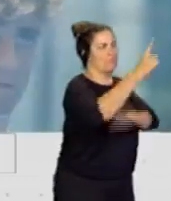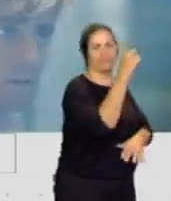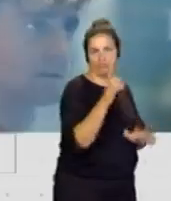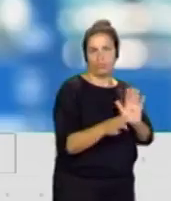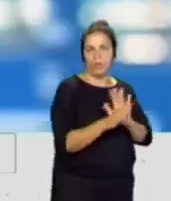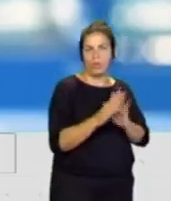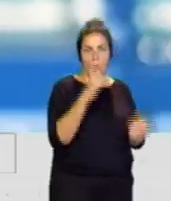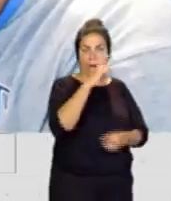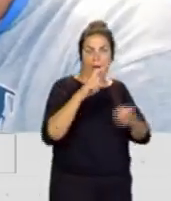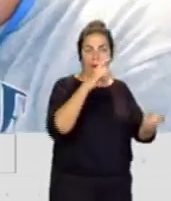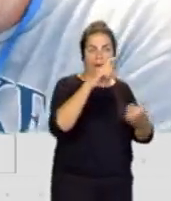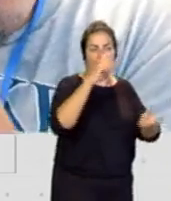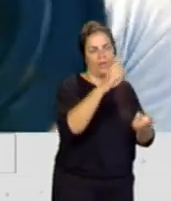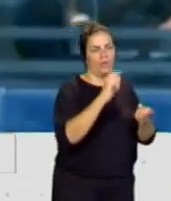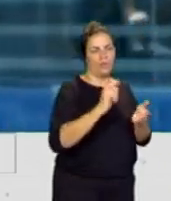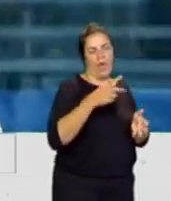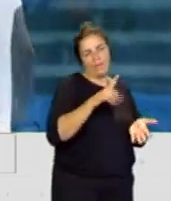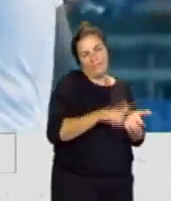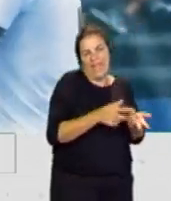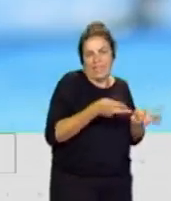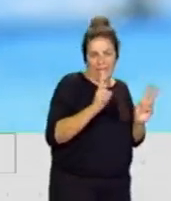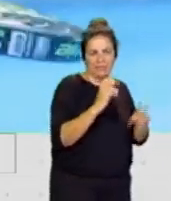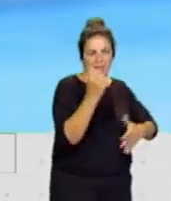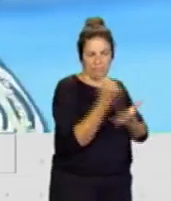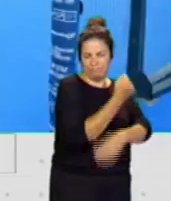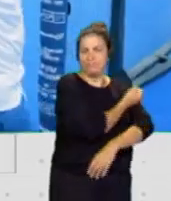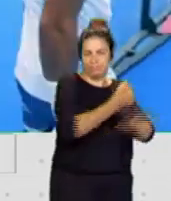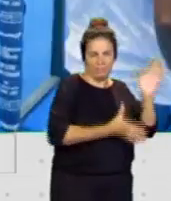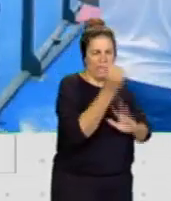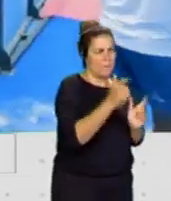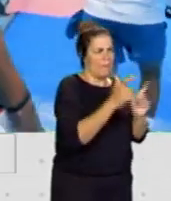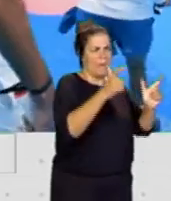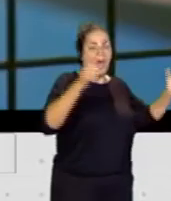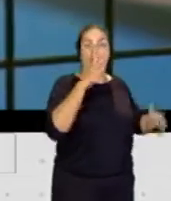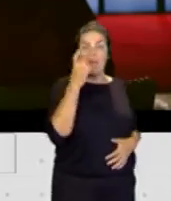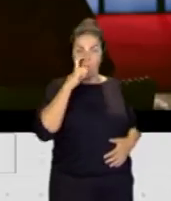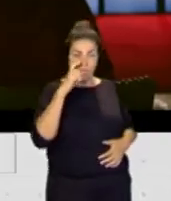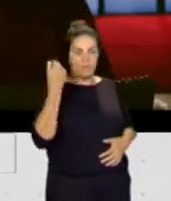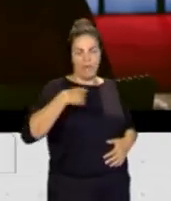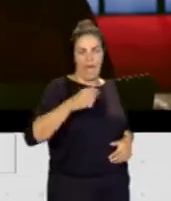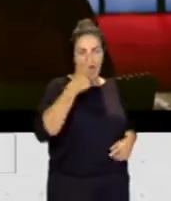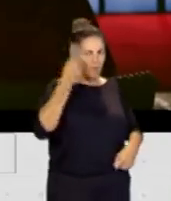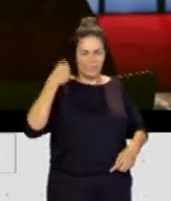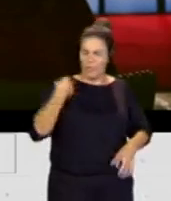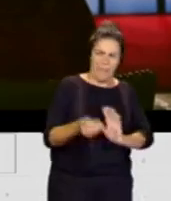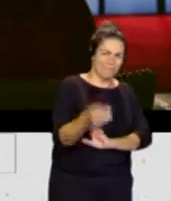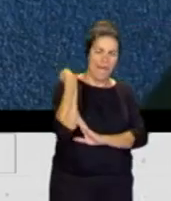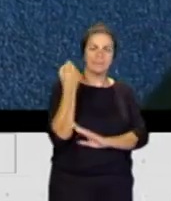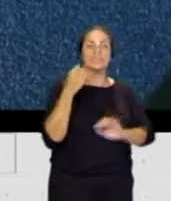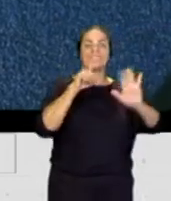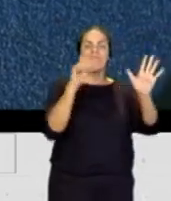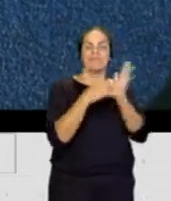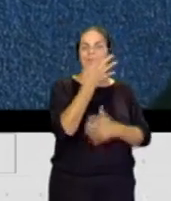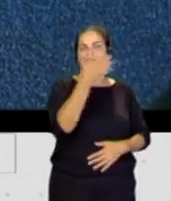hemos ido superando el récord de licencias, ya estamos ahora en junio y ya hemos superado el récord del año pasado, ya hemos superado las 6.500